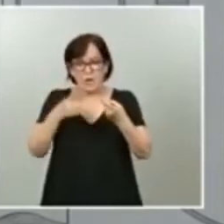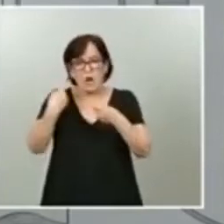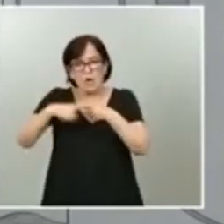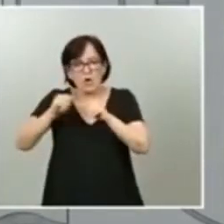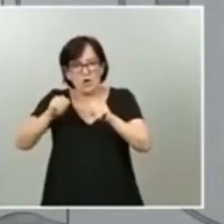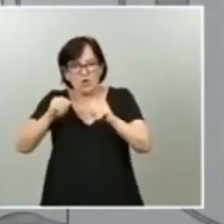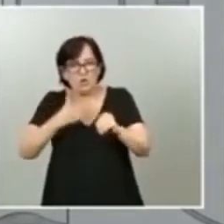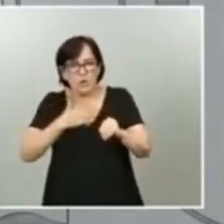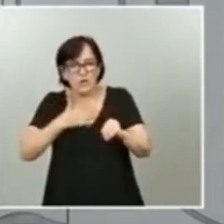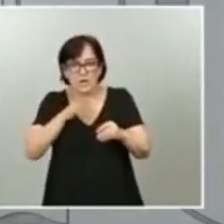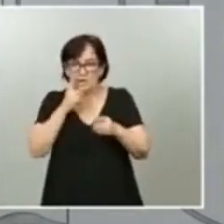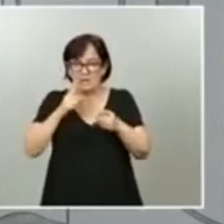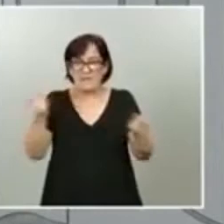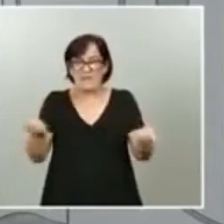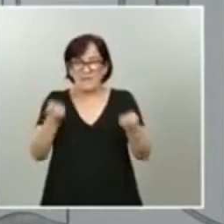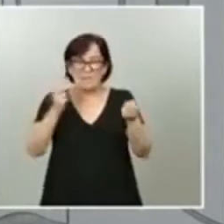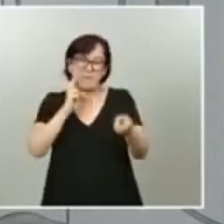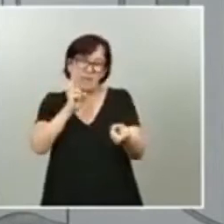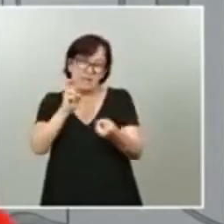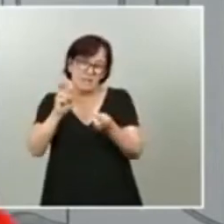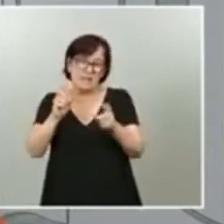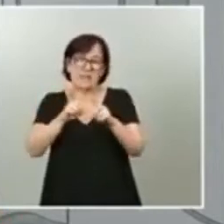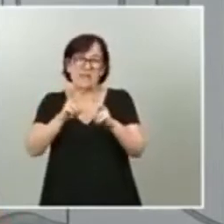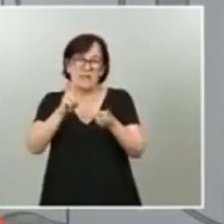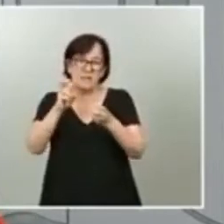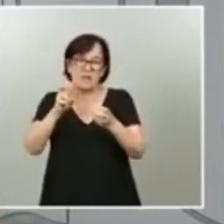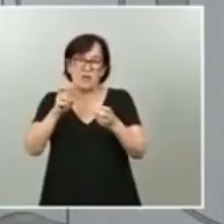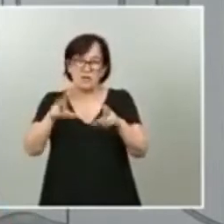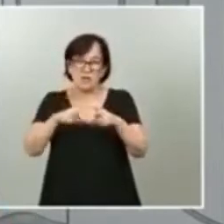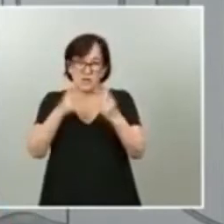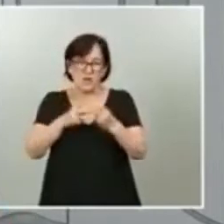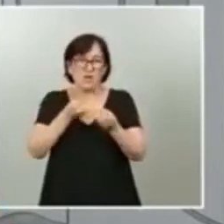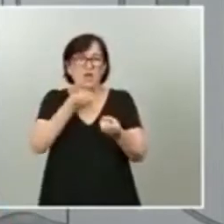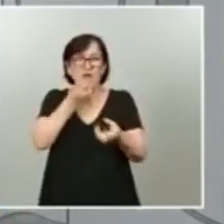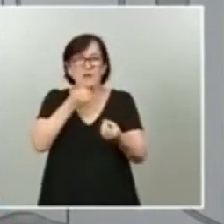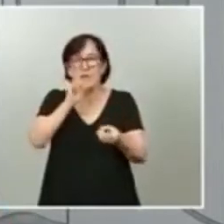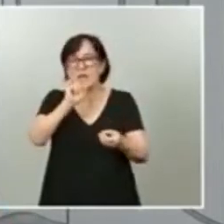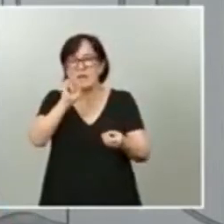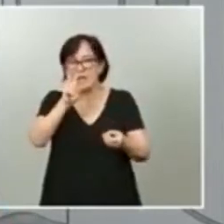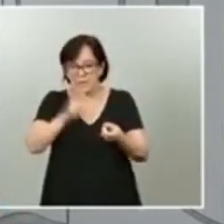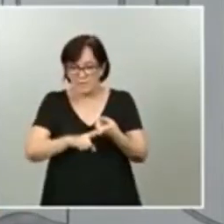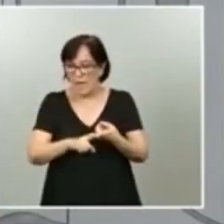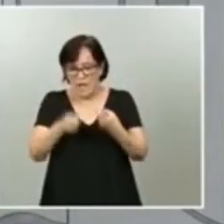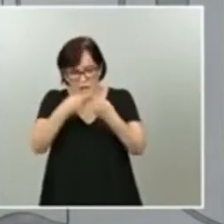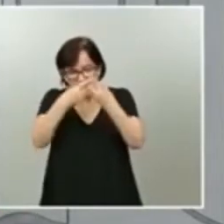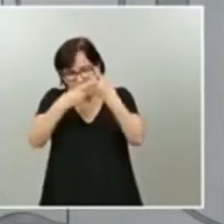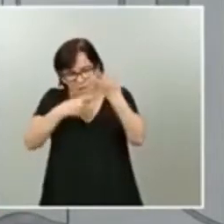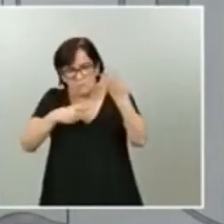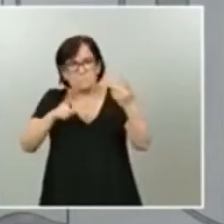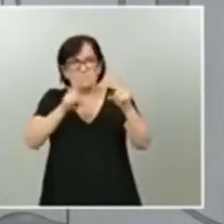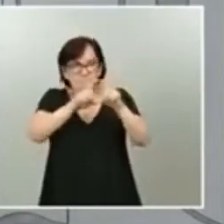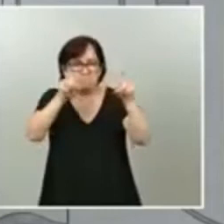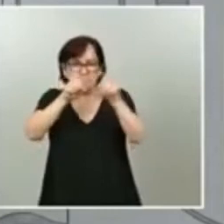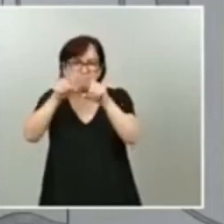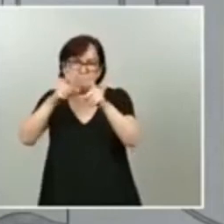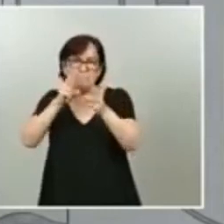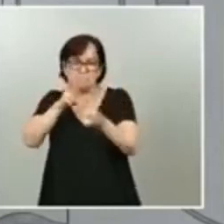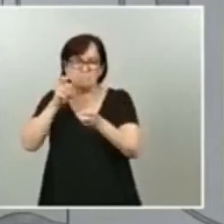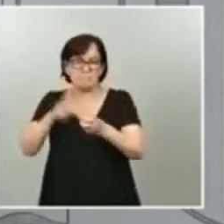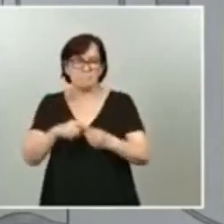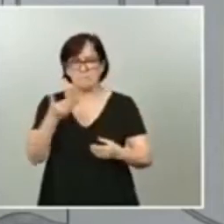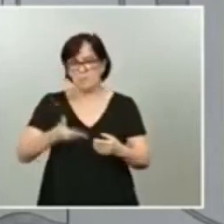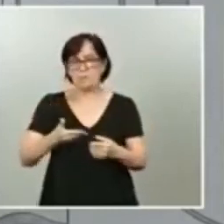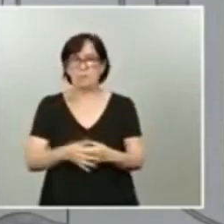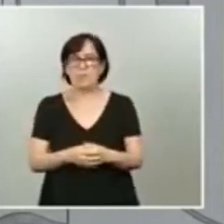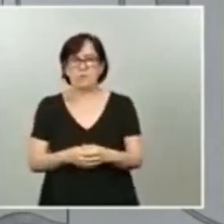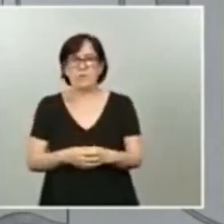campañas de la renta o del impuesto de sociedades o de la declaración del IVA, de todas las figuras tributarias. Y, por tanto, creo